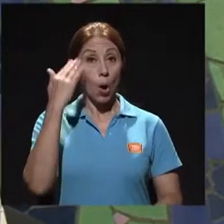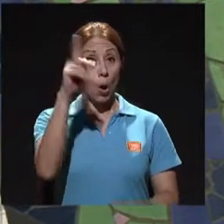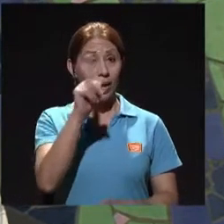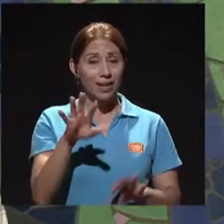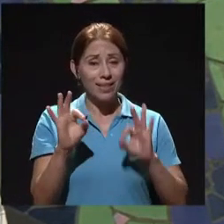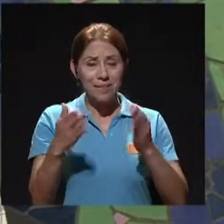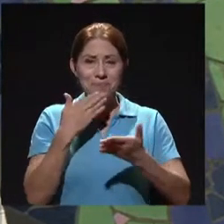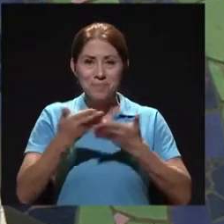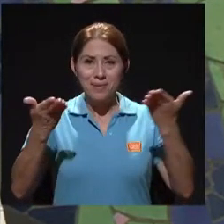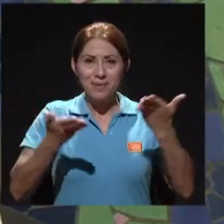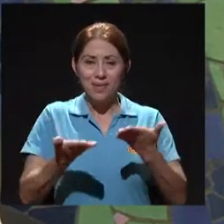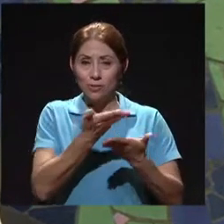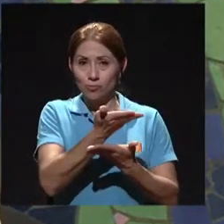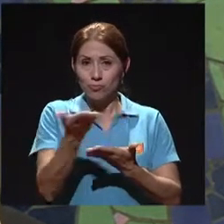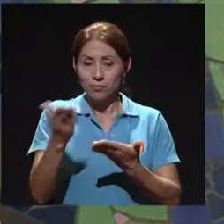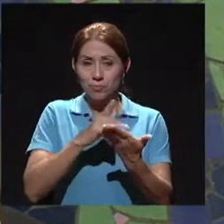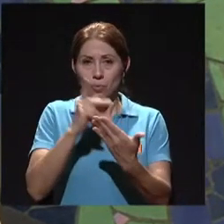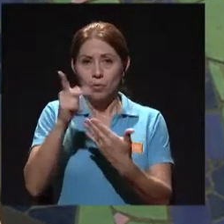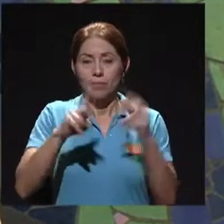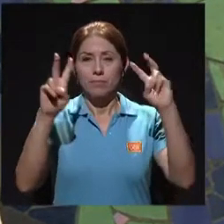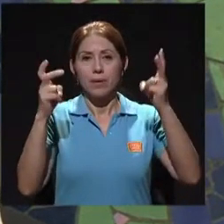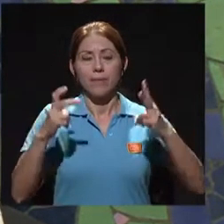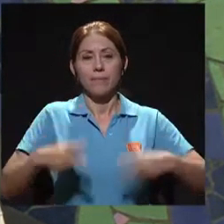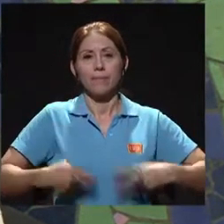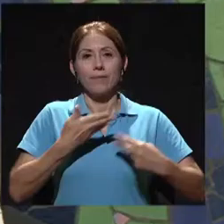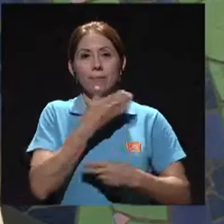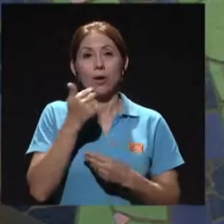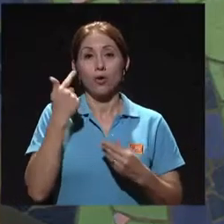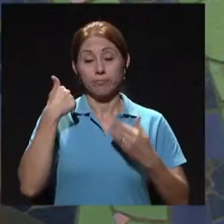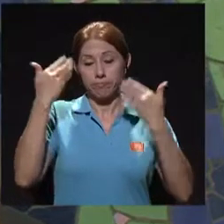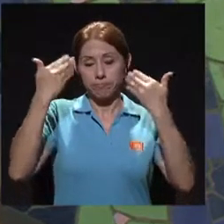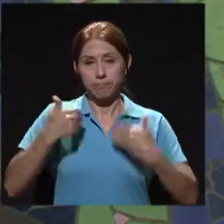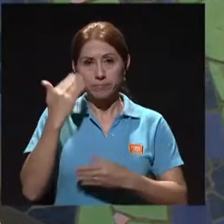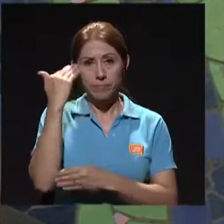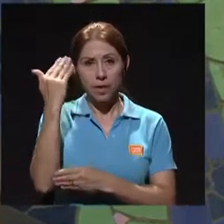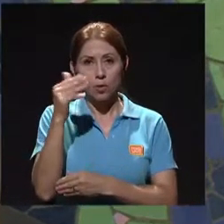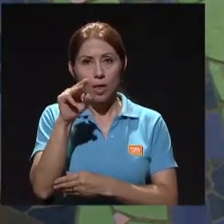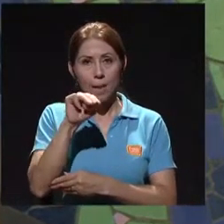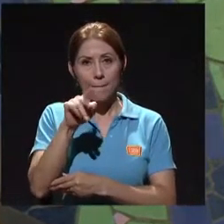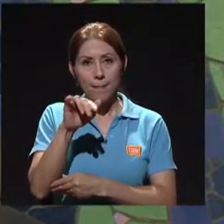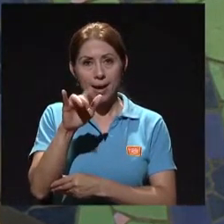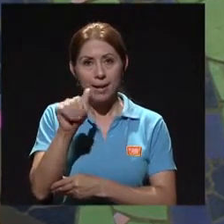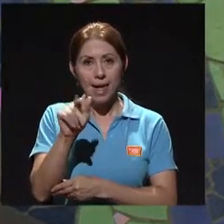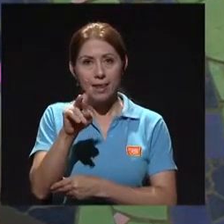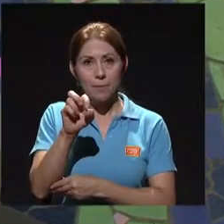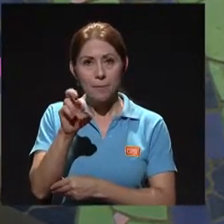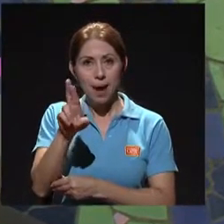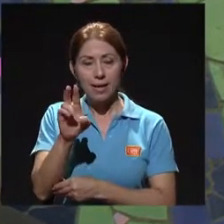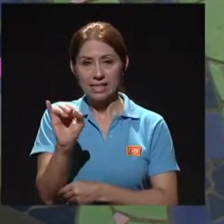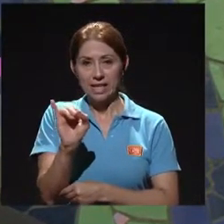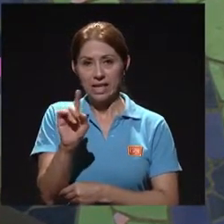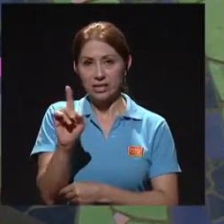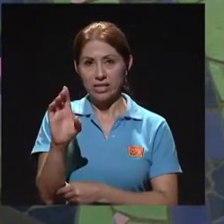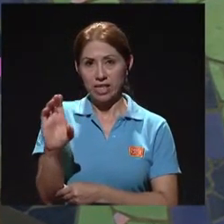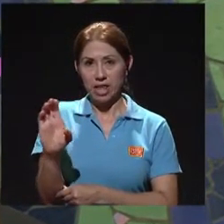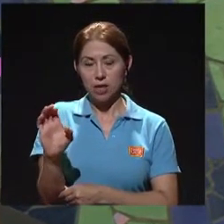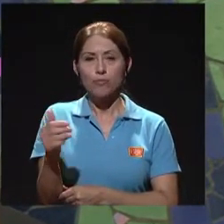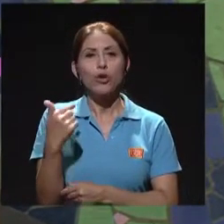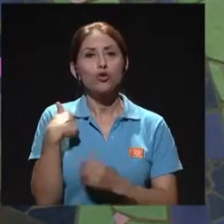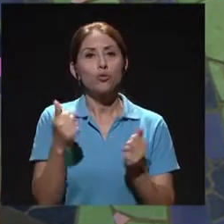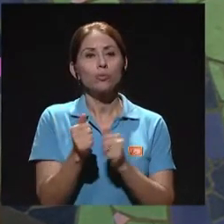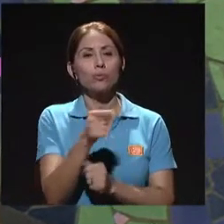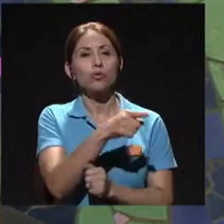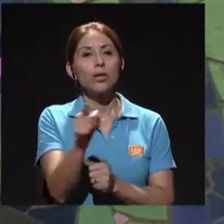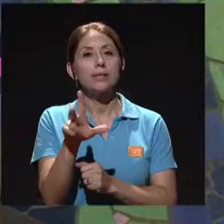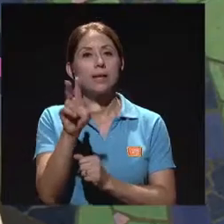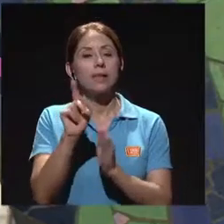Hola, tal? ¿qué Bienvenidos y bienvenidas a su programa Vivir Mejor. Les saluda María del Mar y Zaguirre Cedeño y estaré con ustedes durante estos 30 minutos